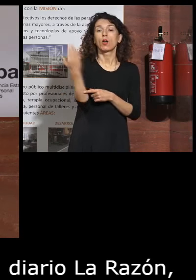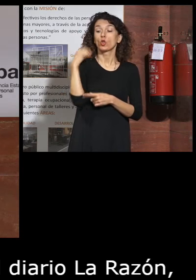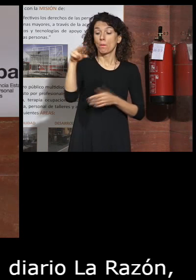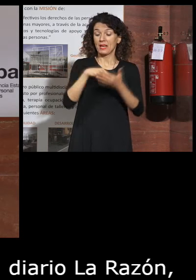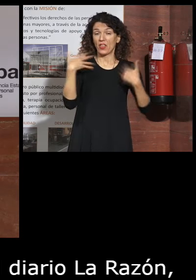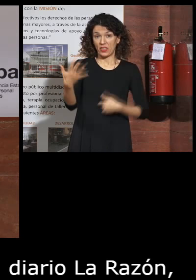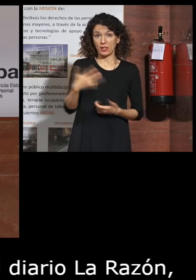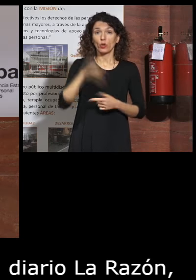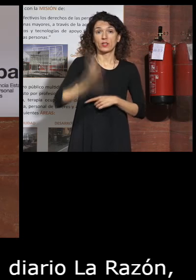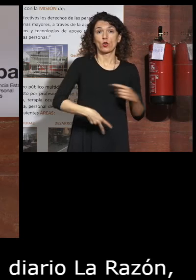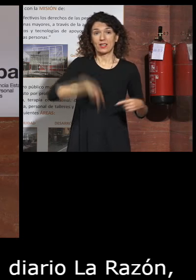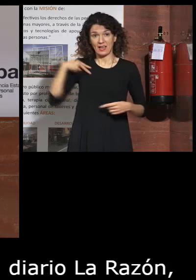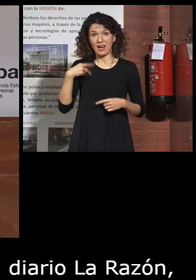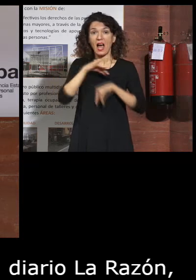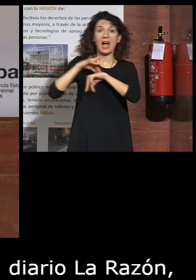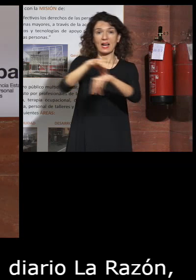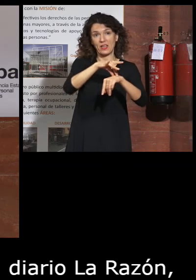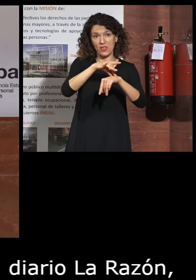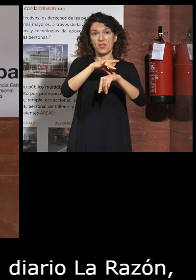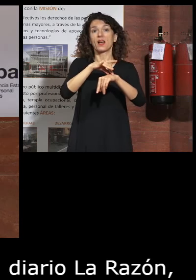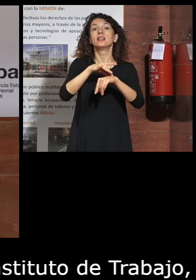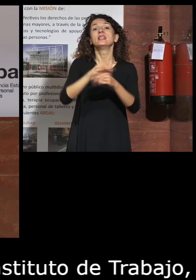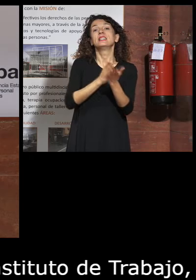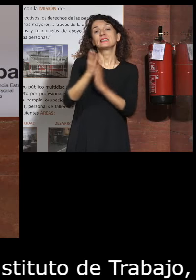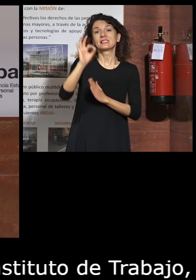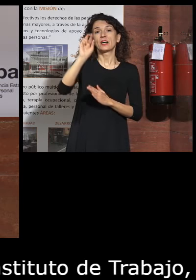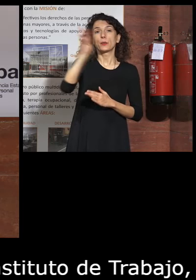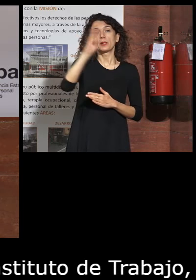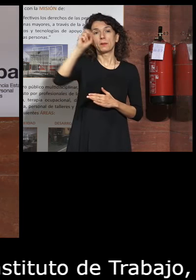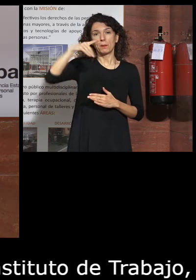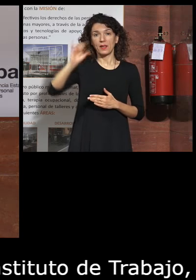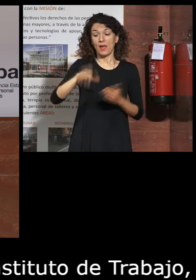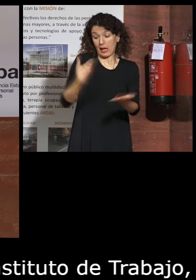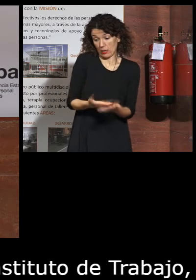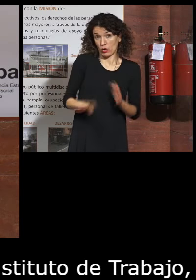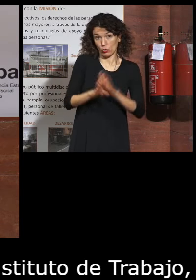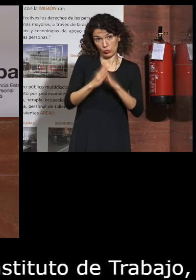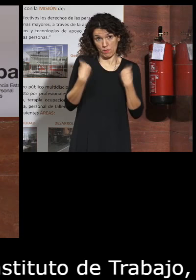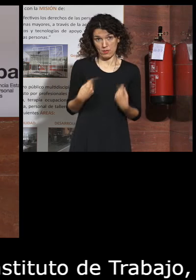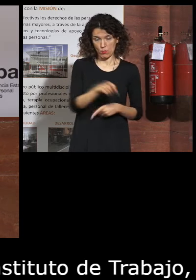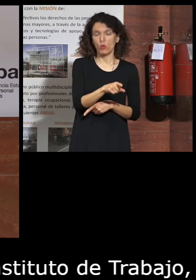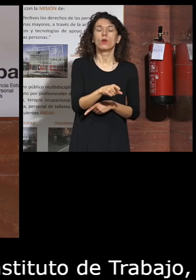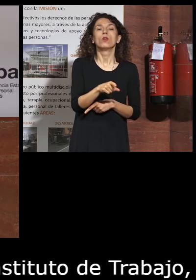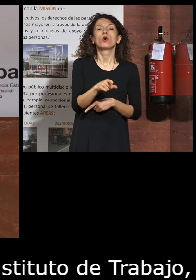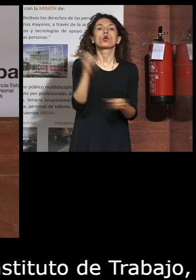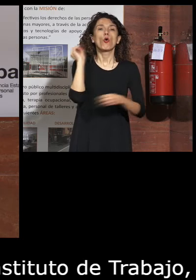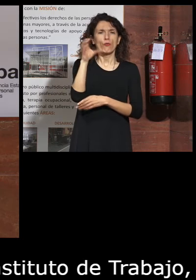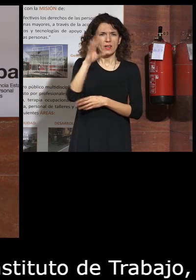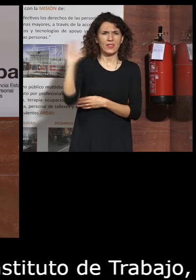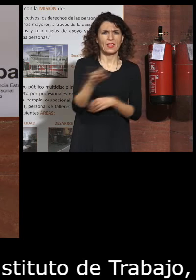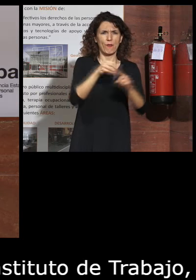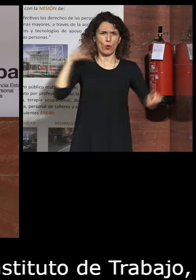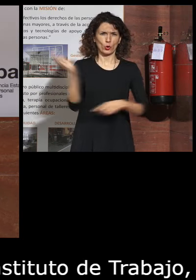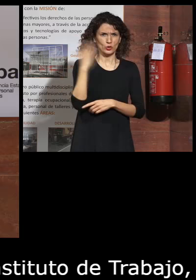2005 director general de la agencia de noticias Servimedia cargo que desempeña hasta la actualidad es conferenciante en múltiples